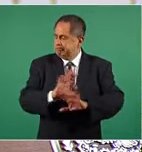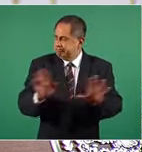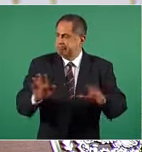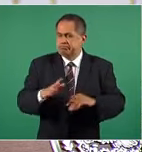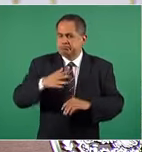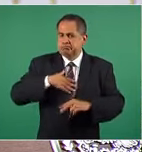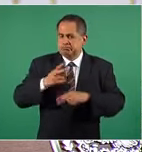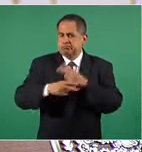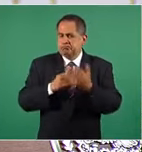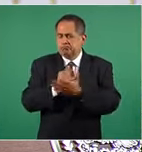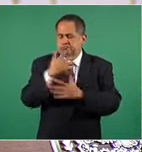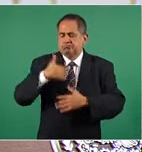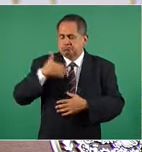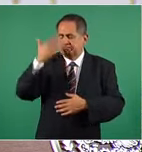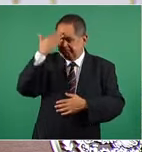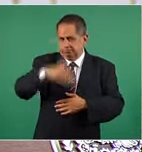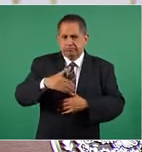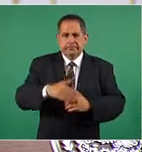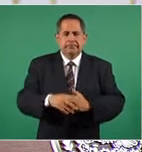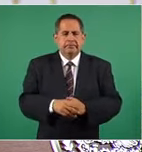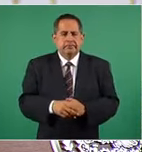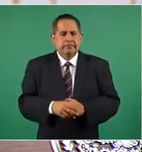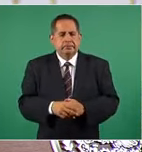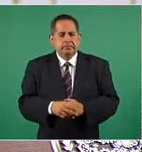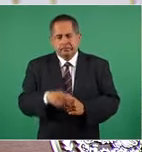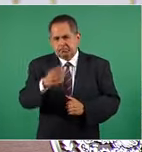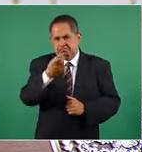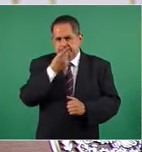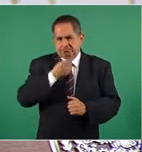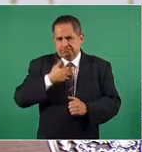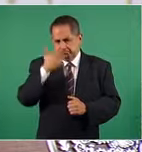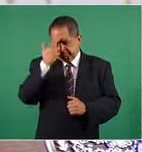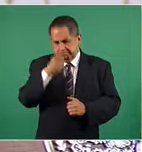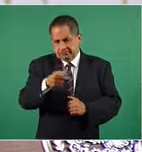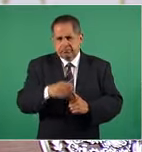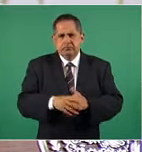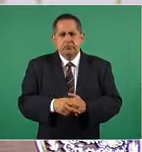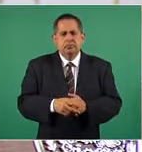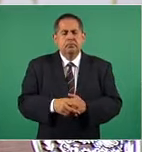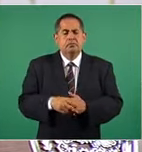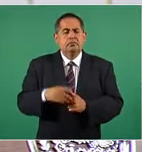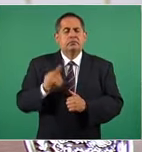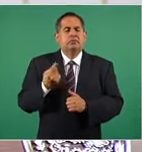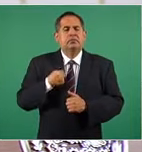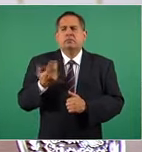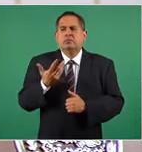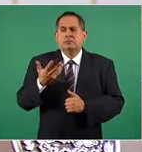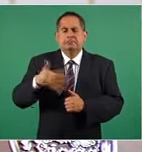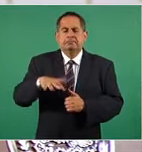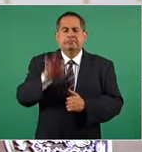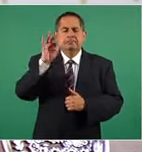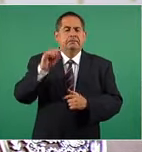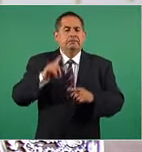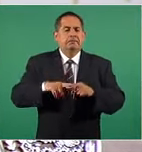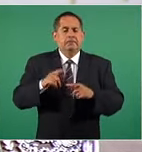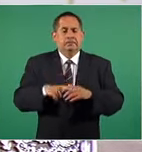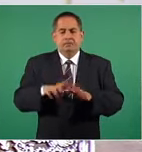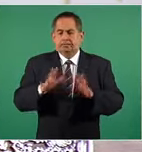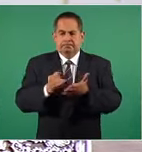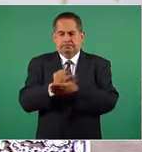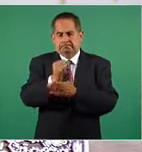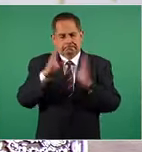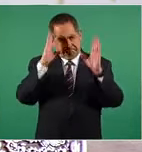estoy enterado bien de lo que estás tú planteando. Lo que hay que buscar es ya el